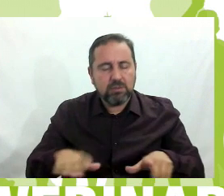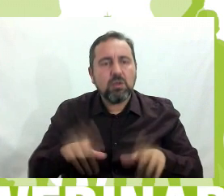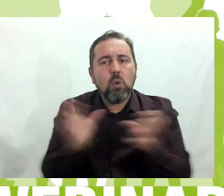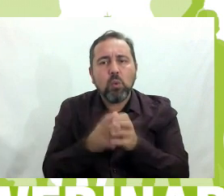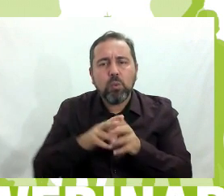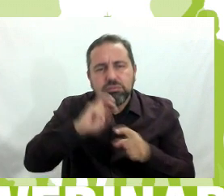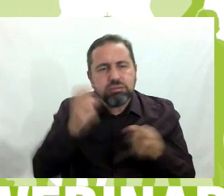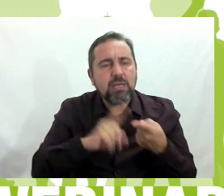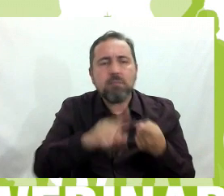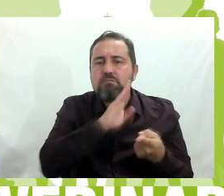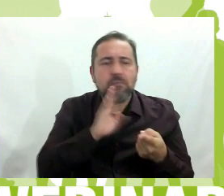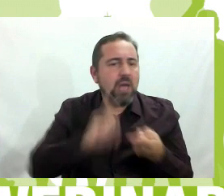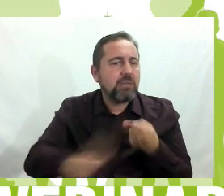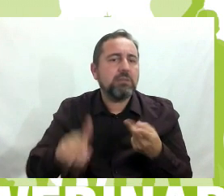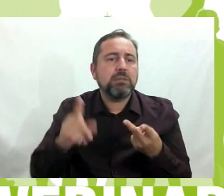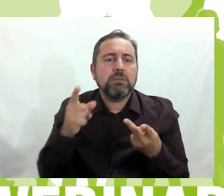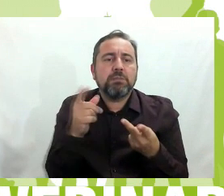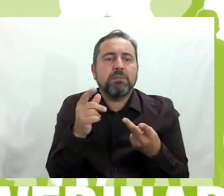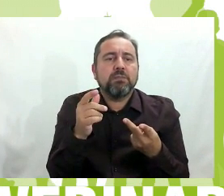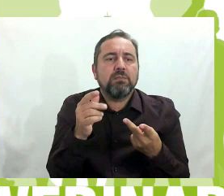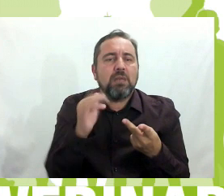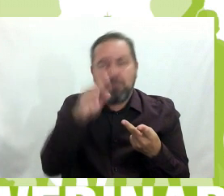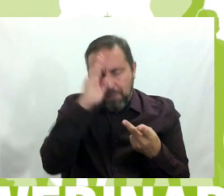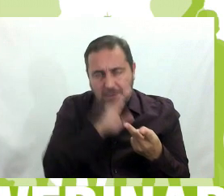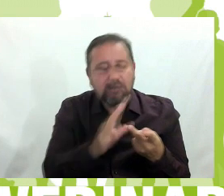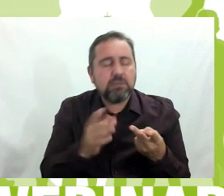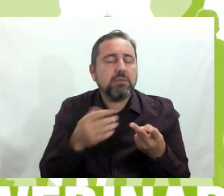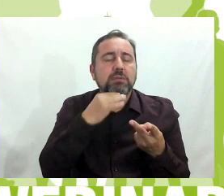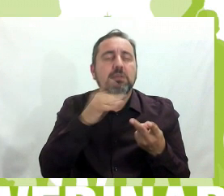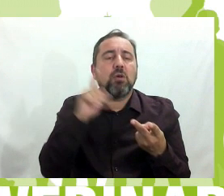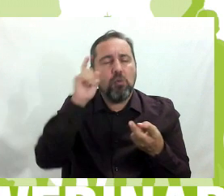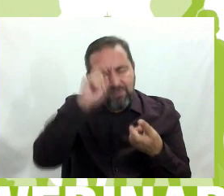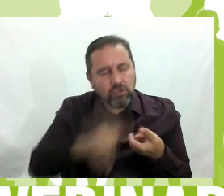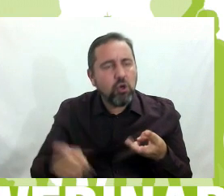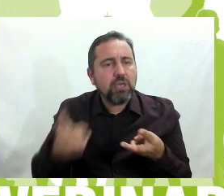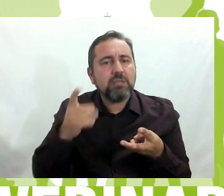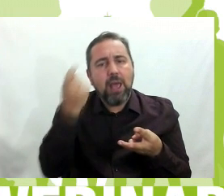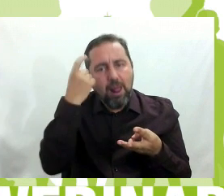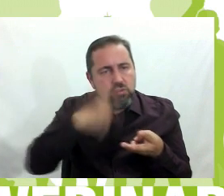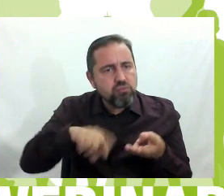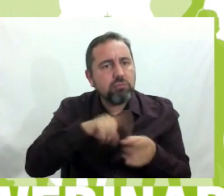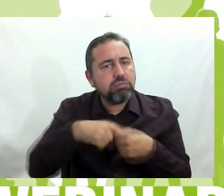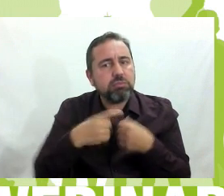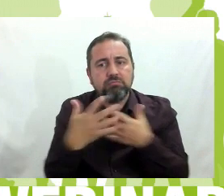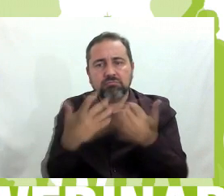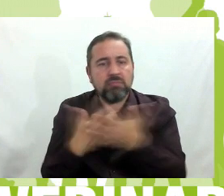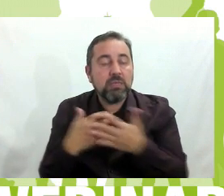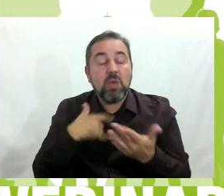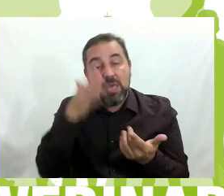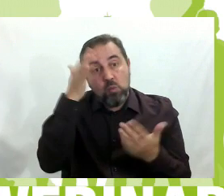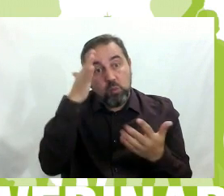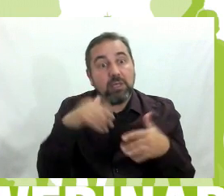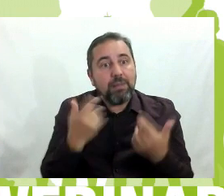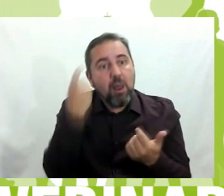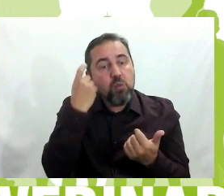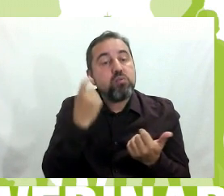Aquí hay mamás, hay papás, profes, hay alumnado. Y nos hizo especial ilusión que vino